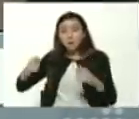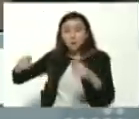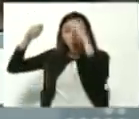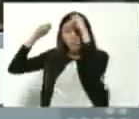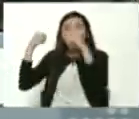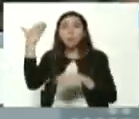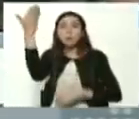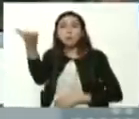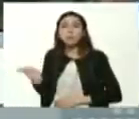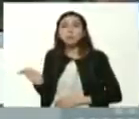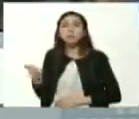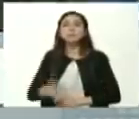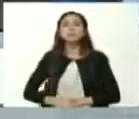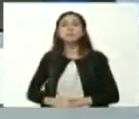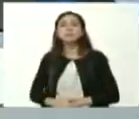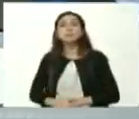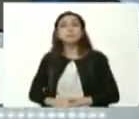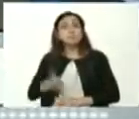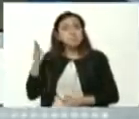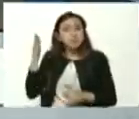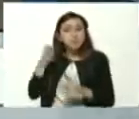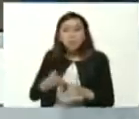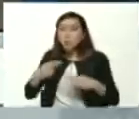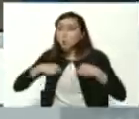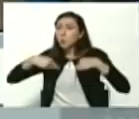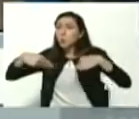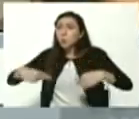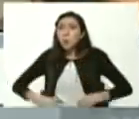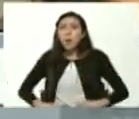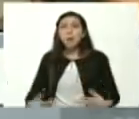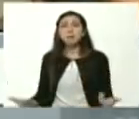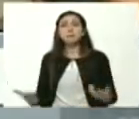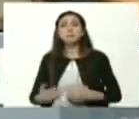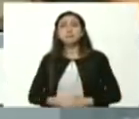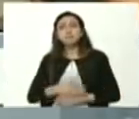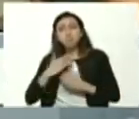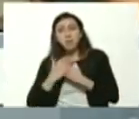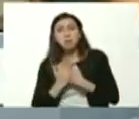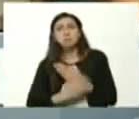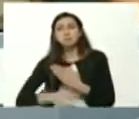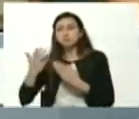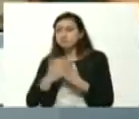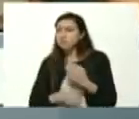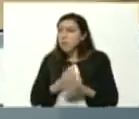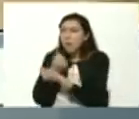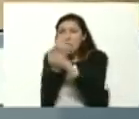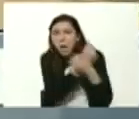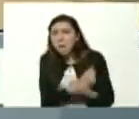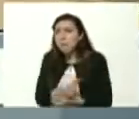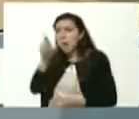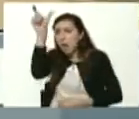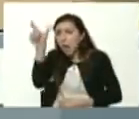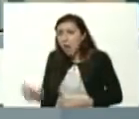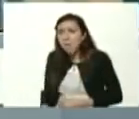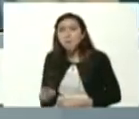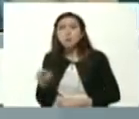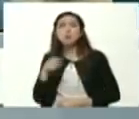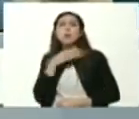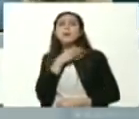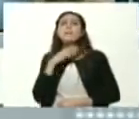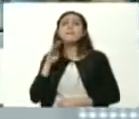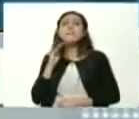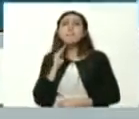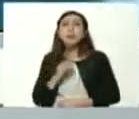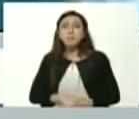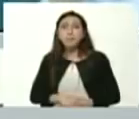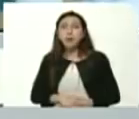la relación directa humana querer amar al paciente dar